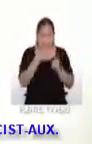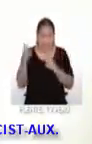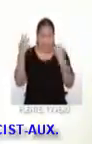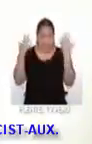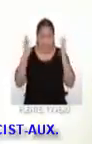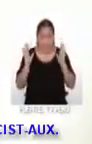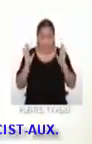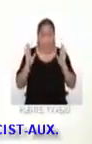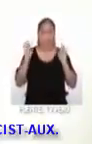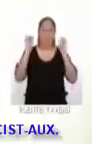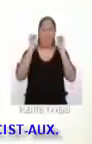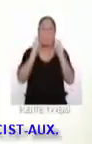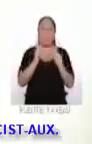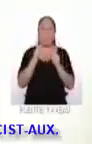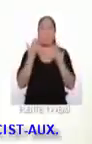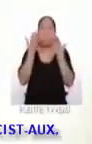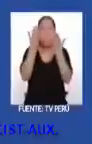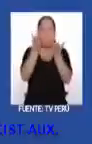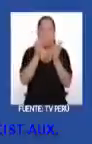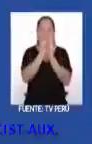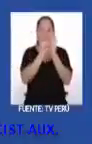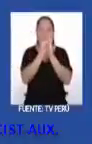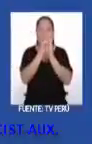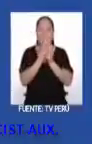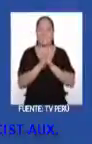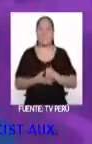listos entonces? Muy bien, ahí va el video.